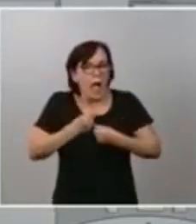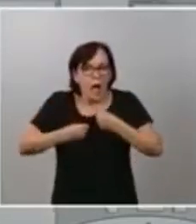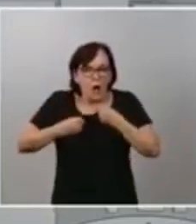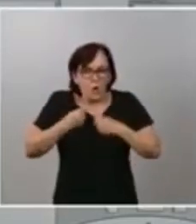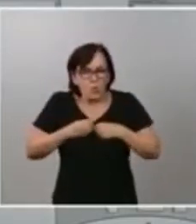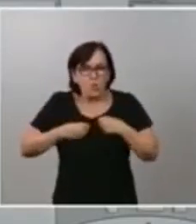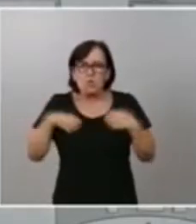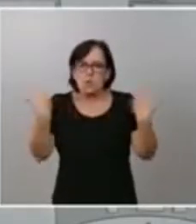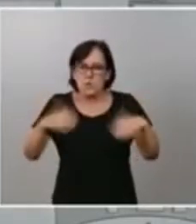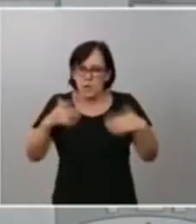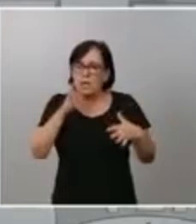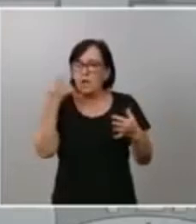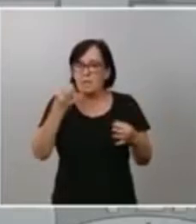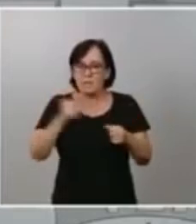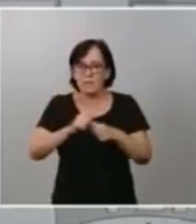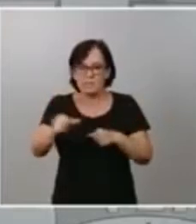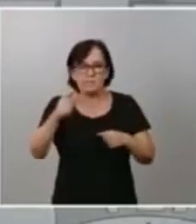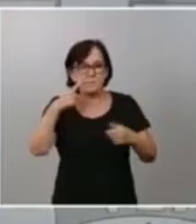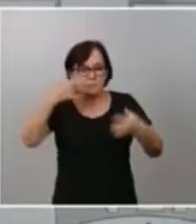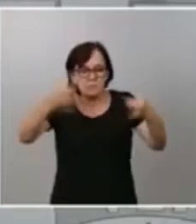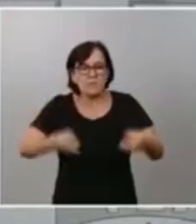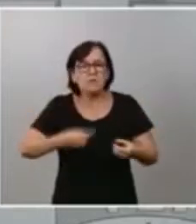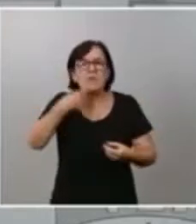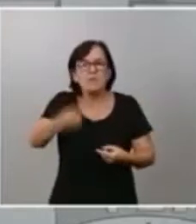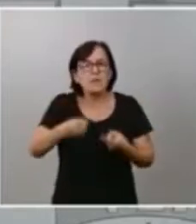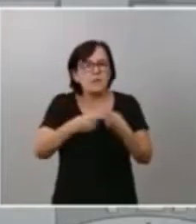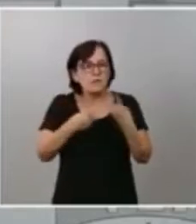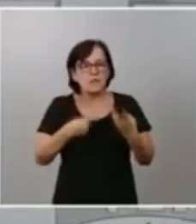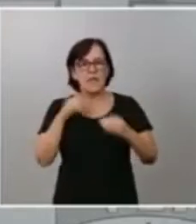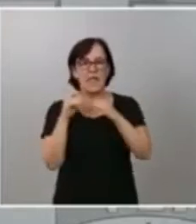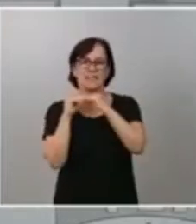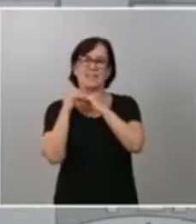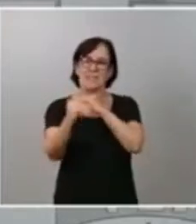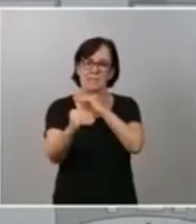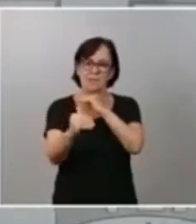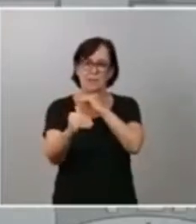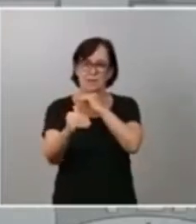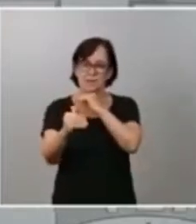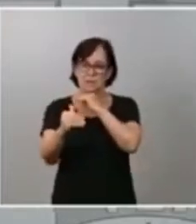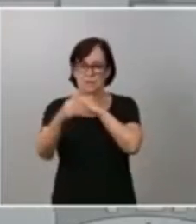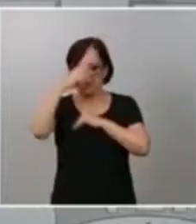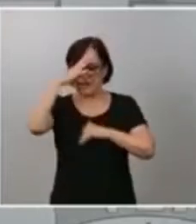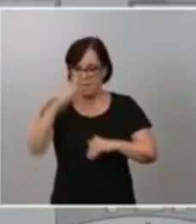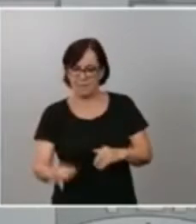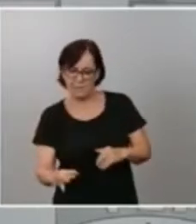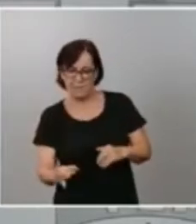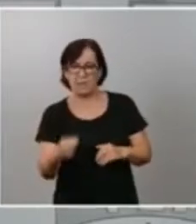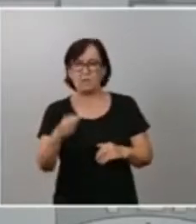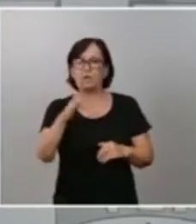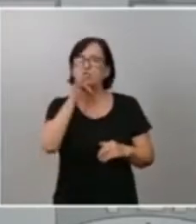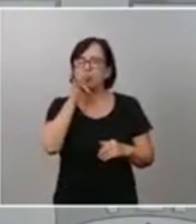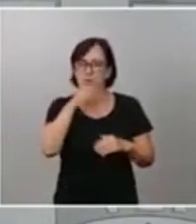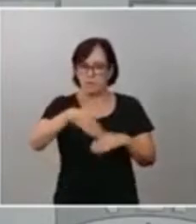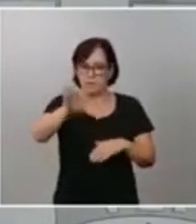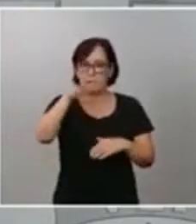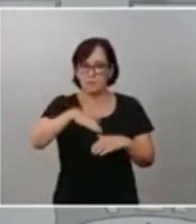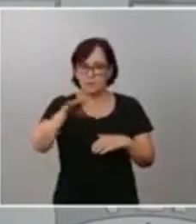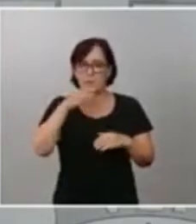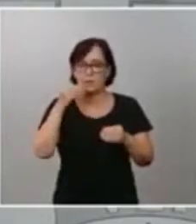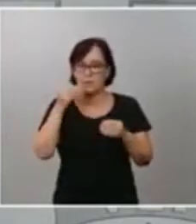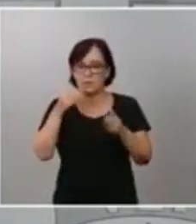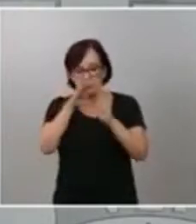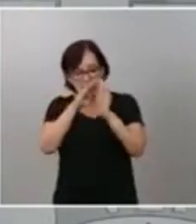tenemos que hacer es dar certezas dar estabilidad y ser conscientes de que tenemos por delante una hoja de ruta de recuperación